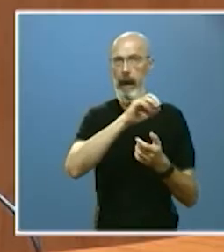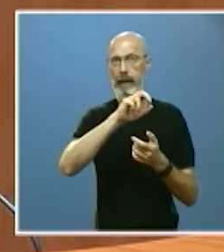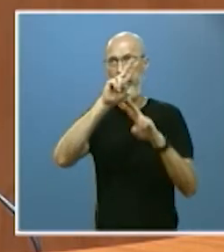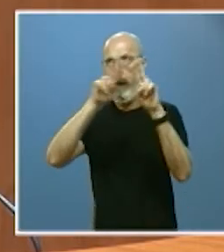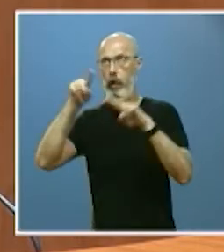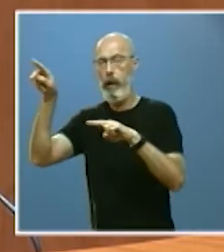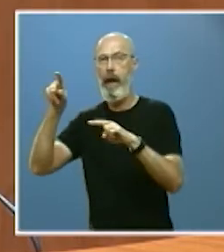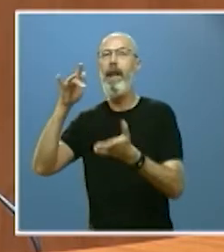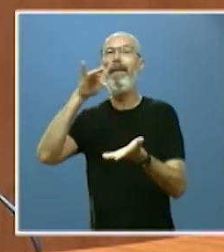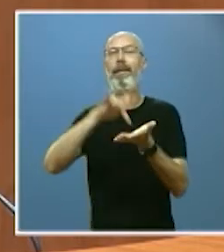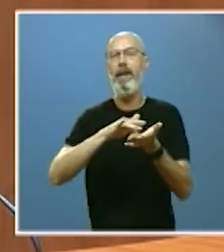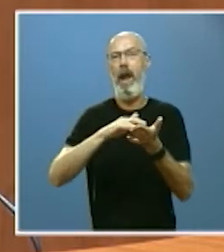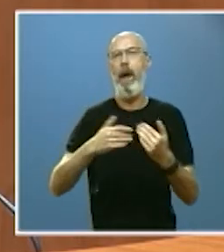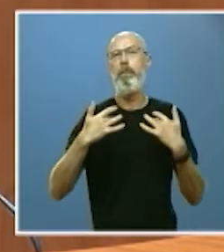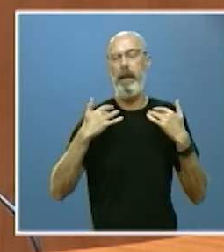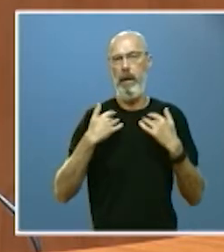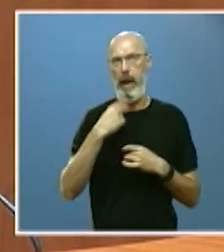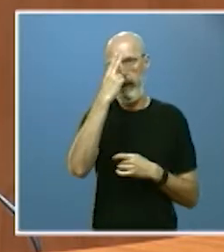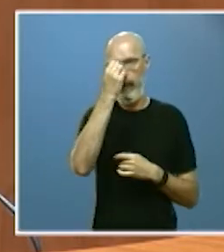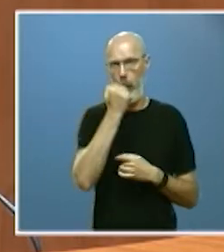víctimas del terrorismo una ley